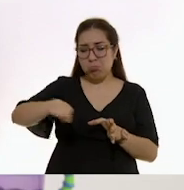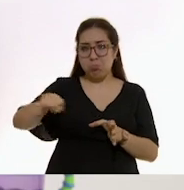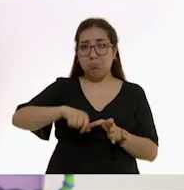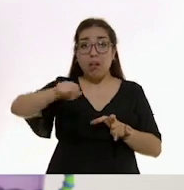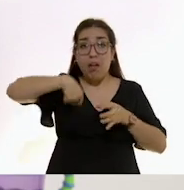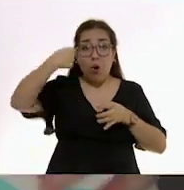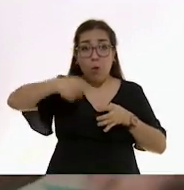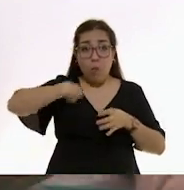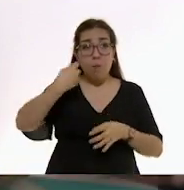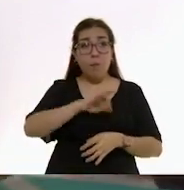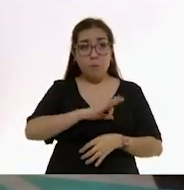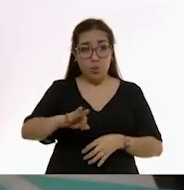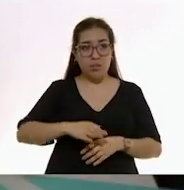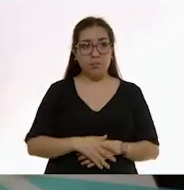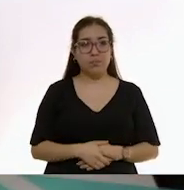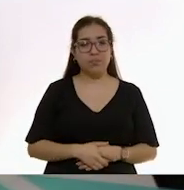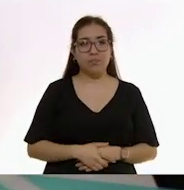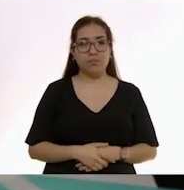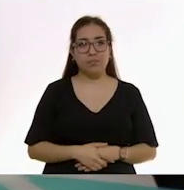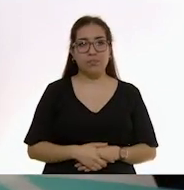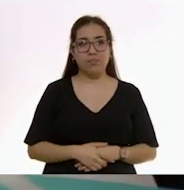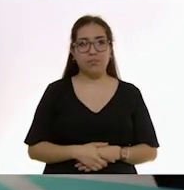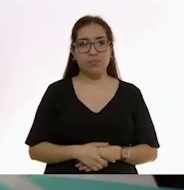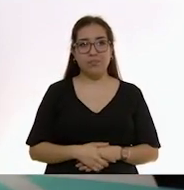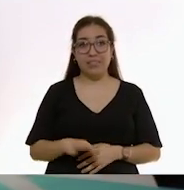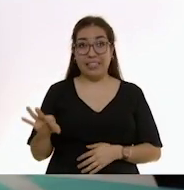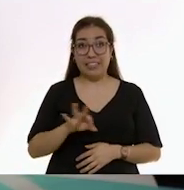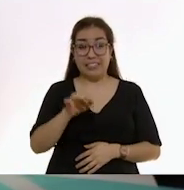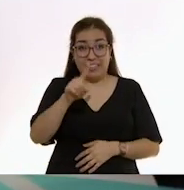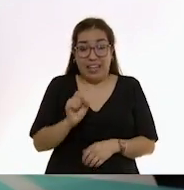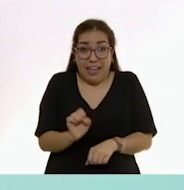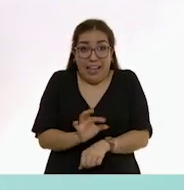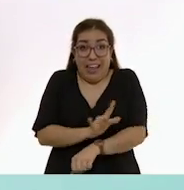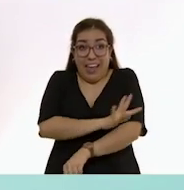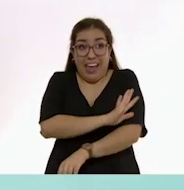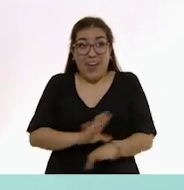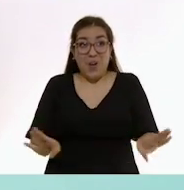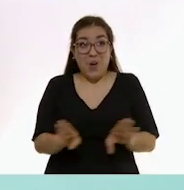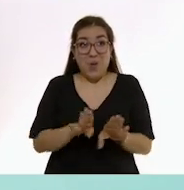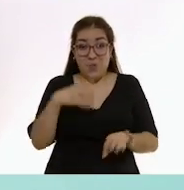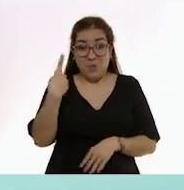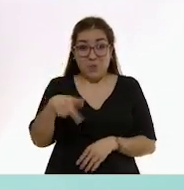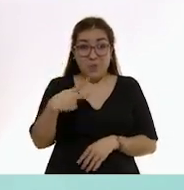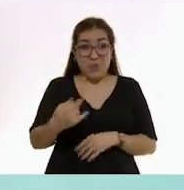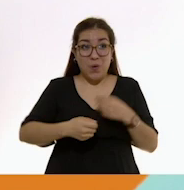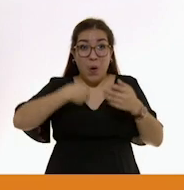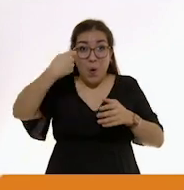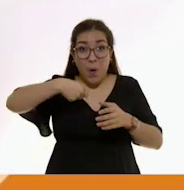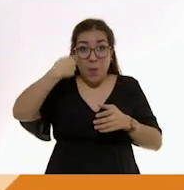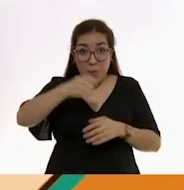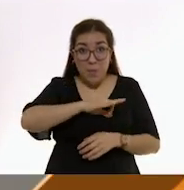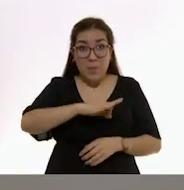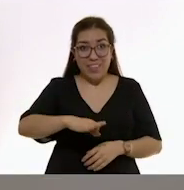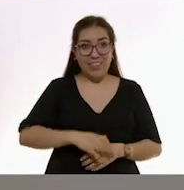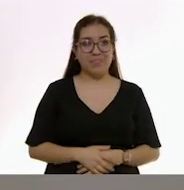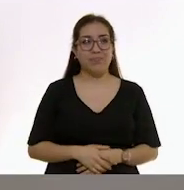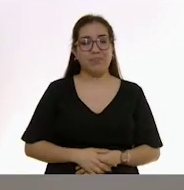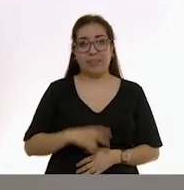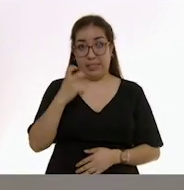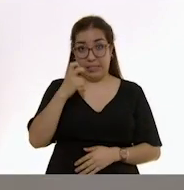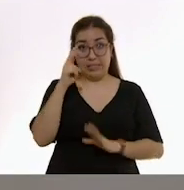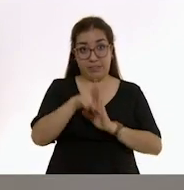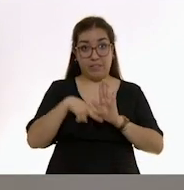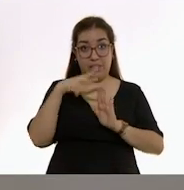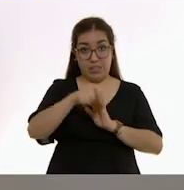refrigerio. Probablemente se emocione de poder comer su creación. En este